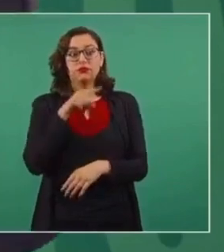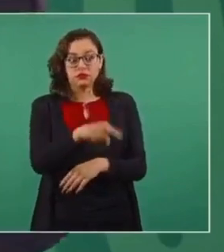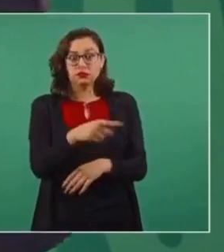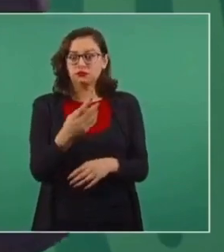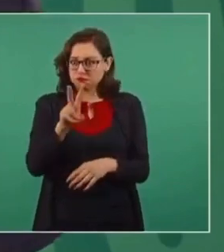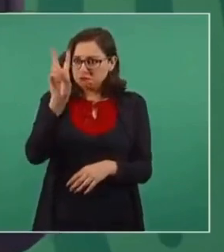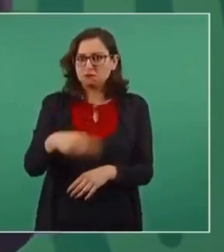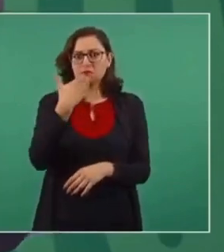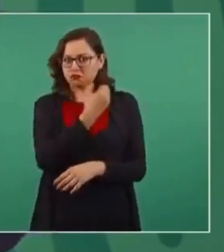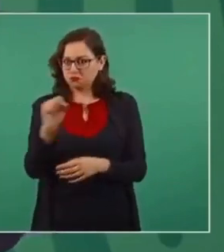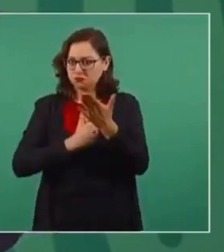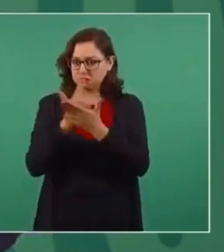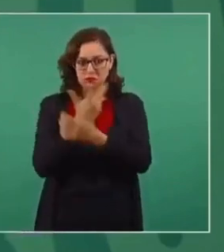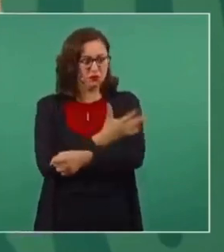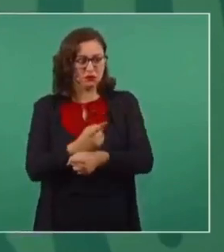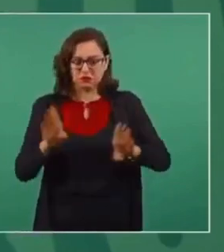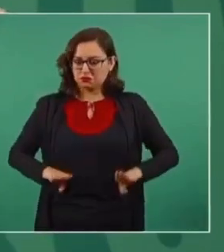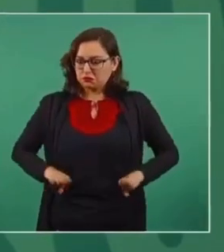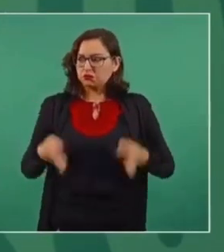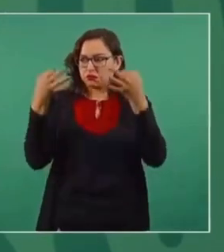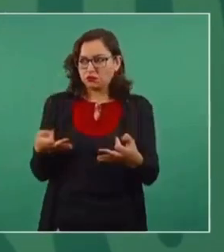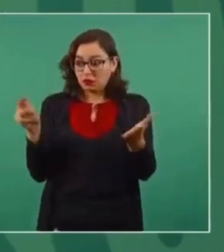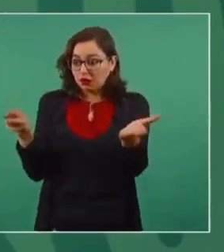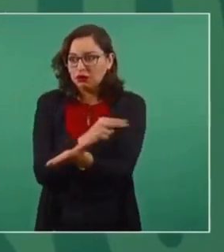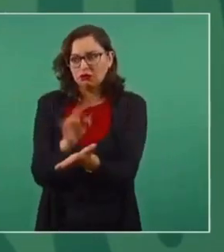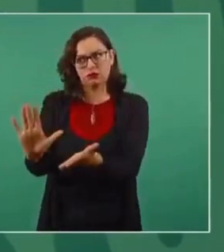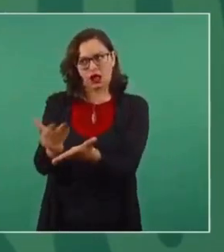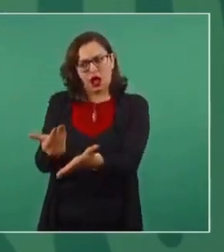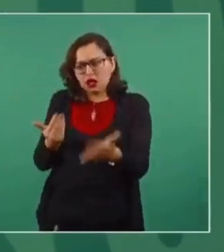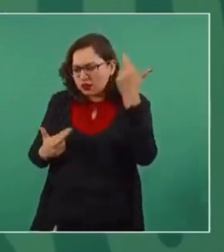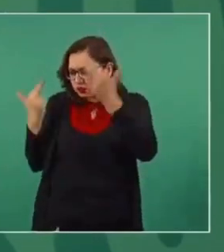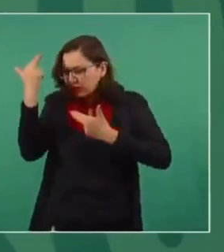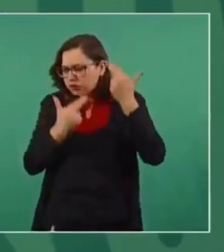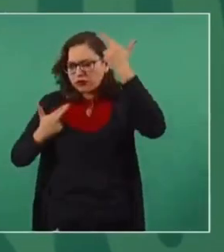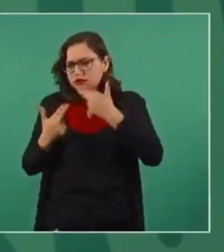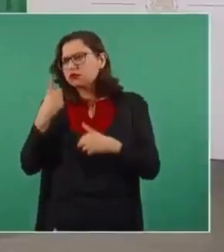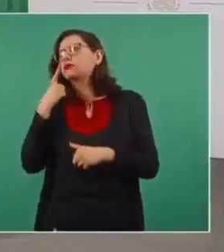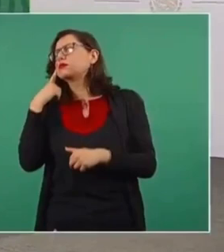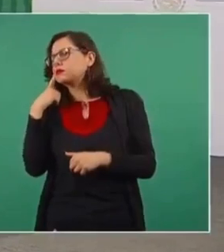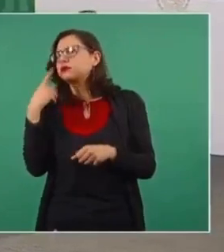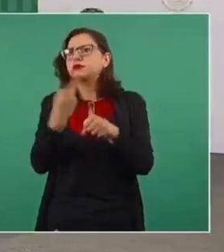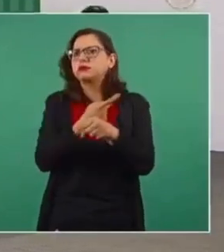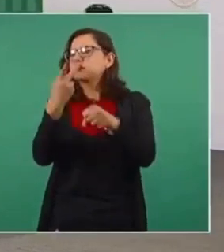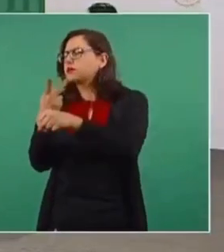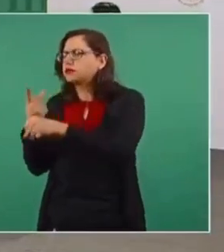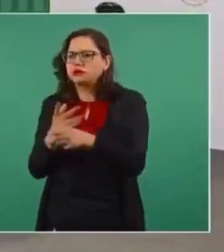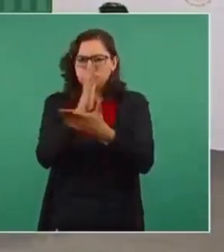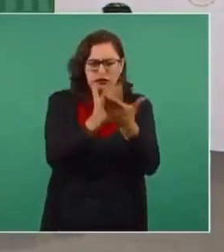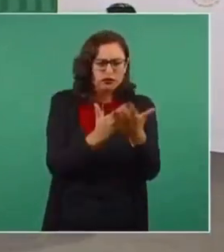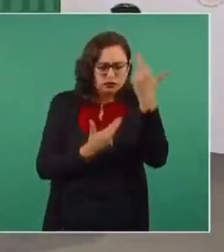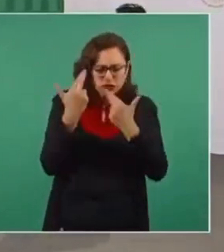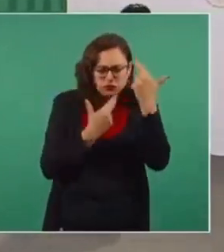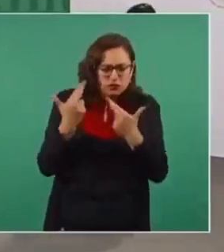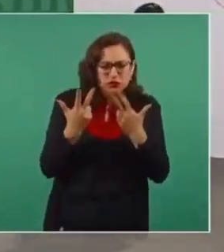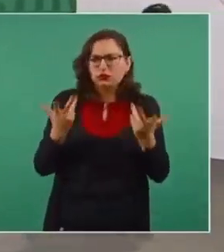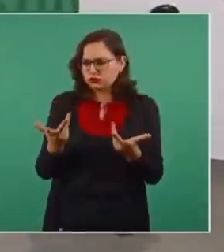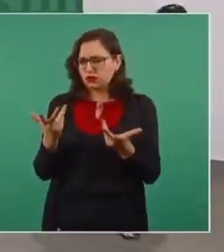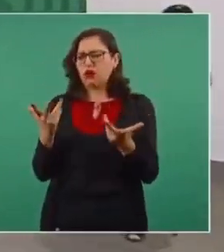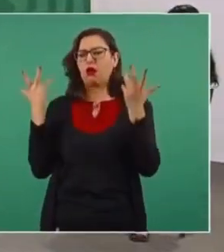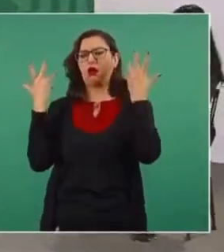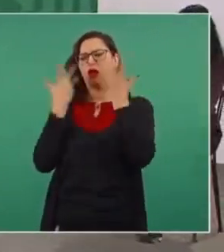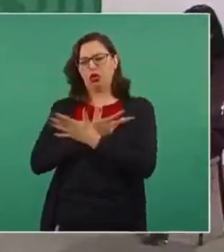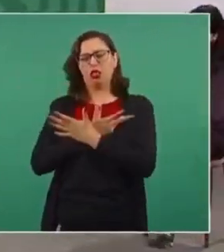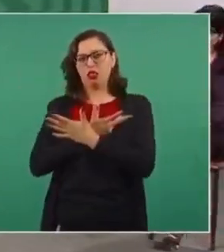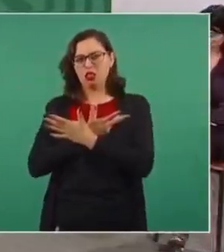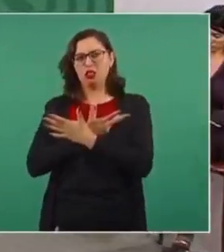técnico bueno, honesto, hubiese revisado la compra o el contrato de compra-venta y se hubiese dado